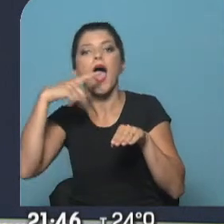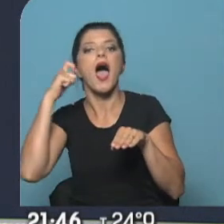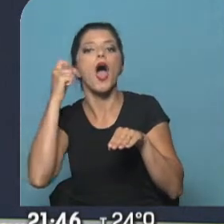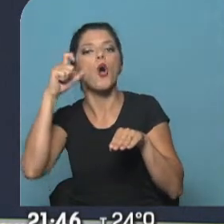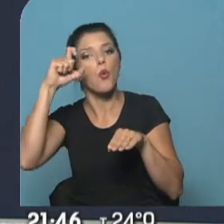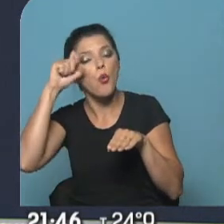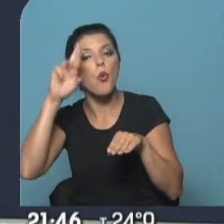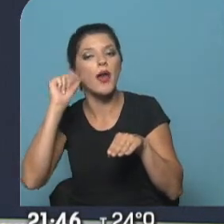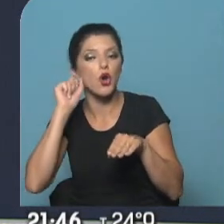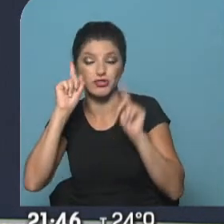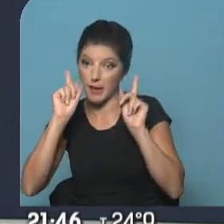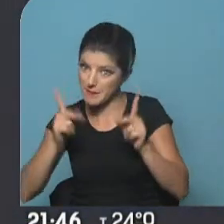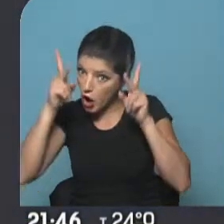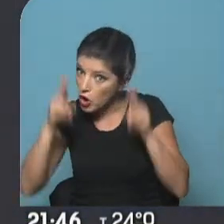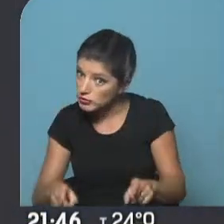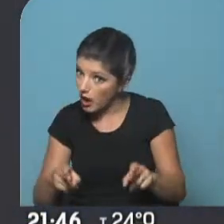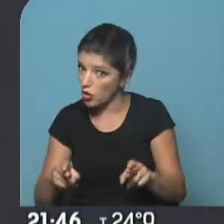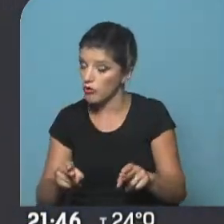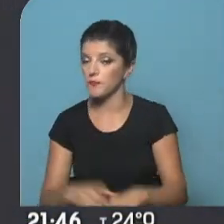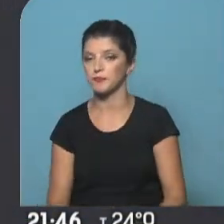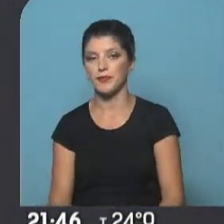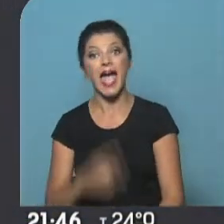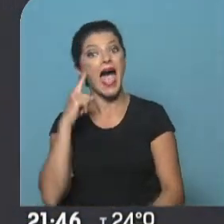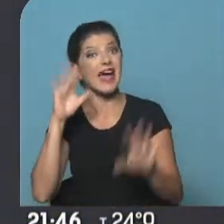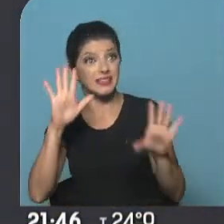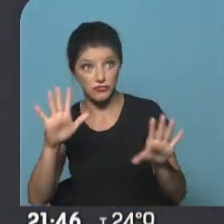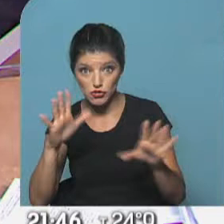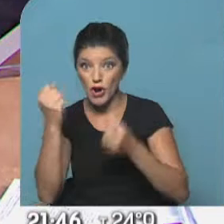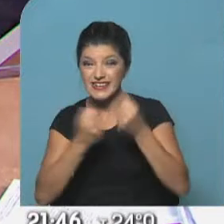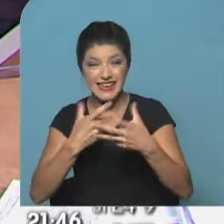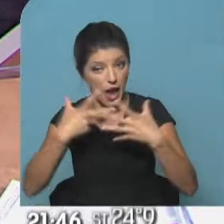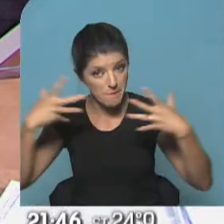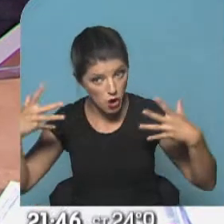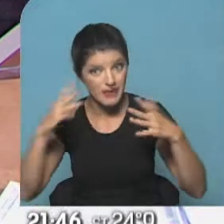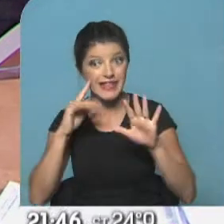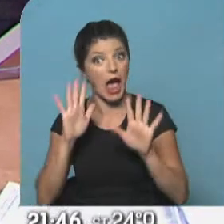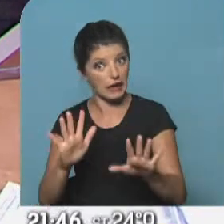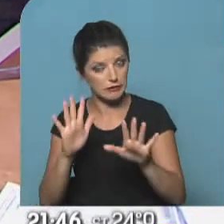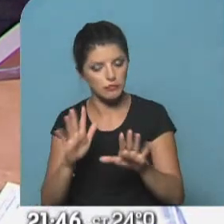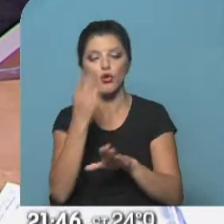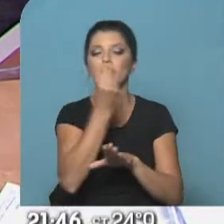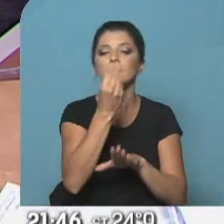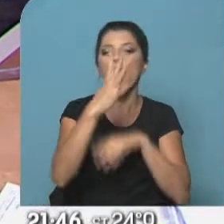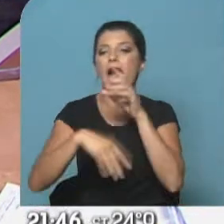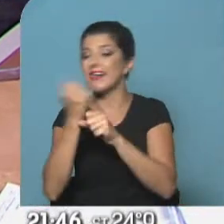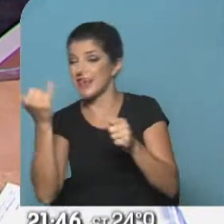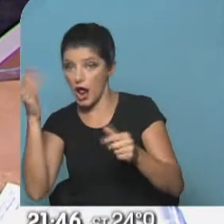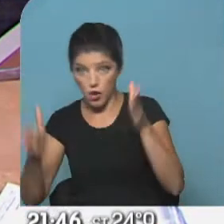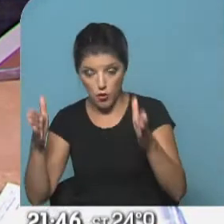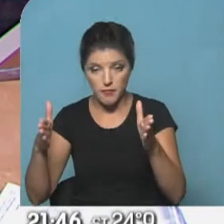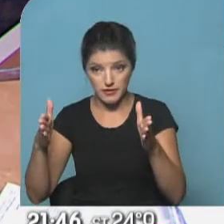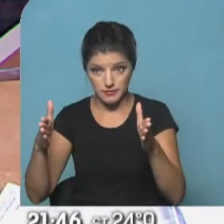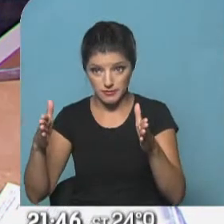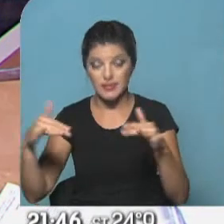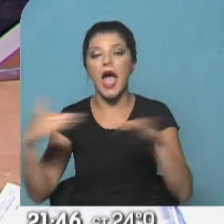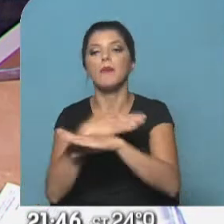Atención, tránsito pesado, todos aquellos camioneros que andaban por esta zona a tener en cuenta desde el sábado y hasta el jueves no van a poder circular